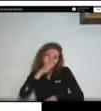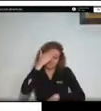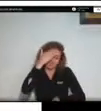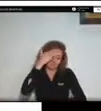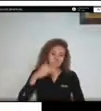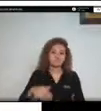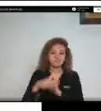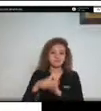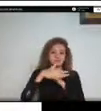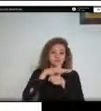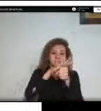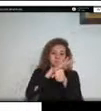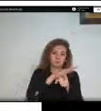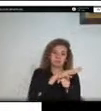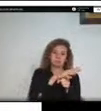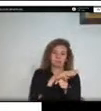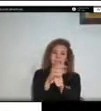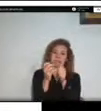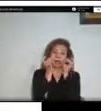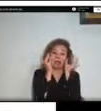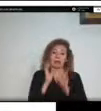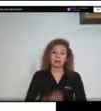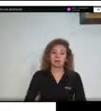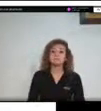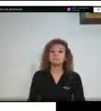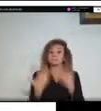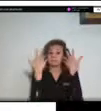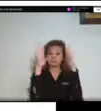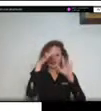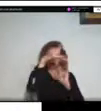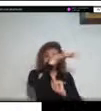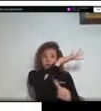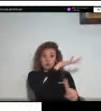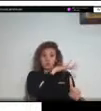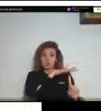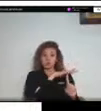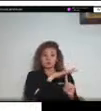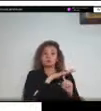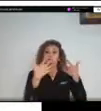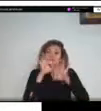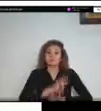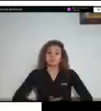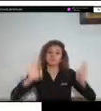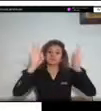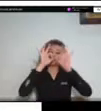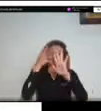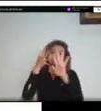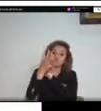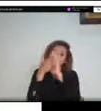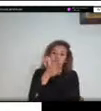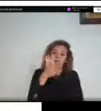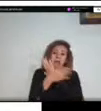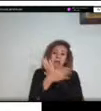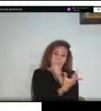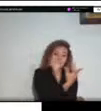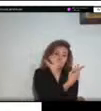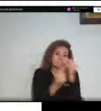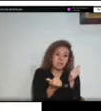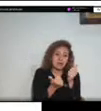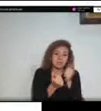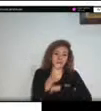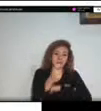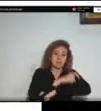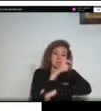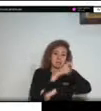claro este contexto es importante dejarles saber que esas pérdidas de contención de hidrocarburo no solo nos afectan a